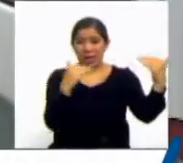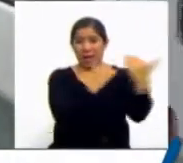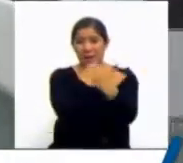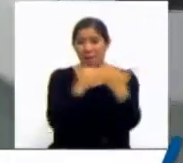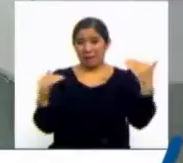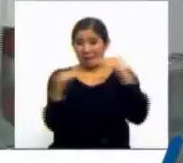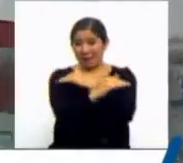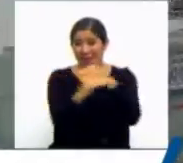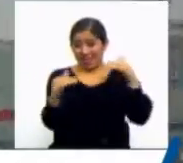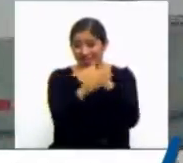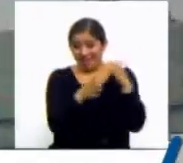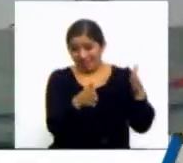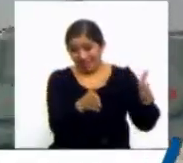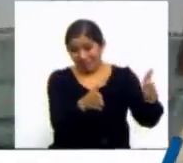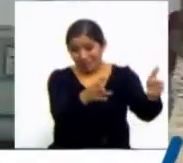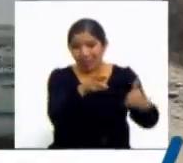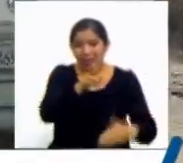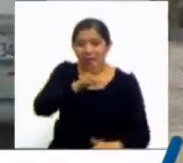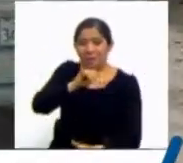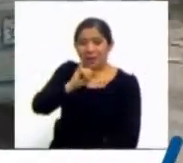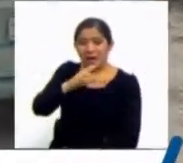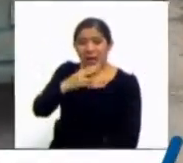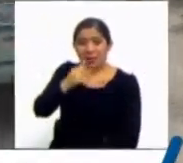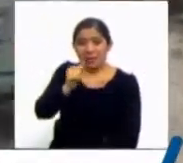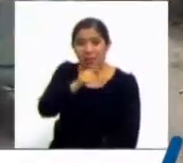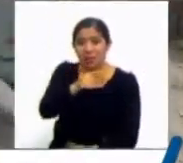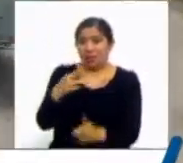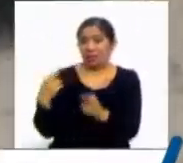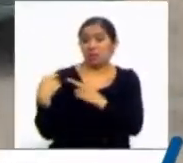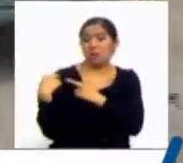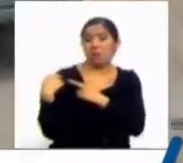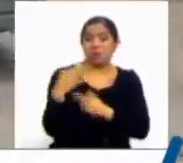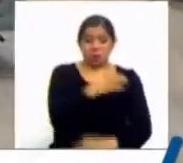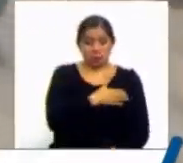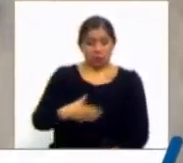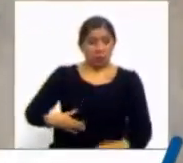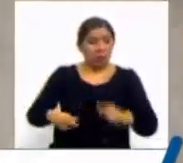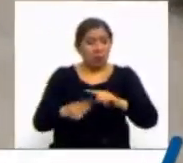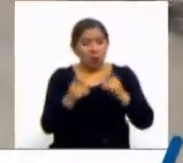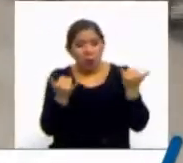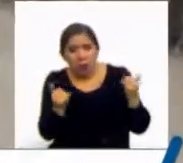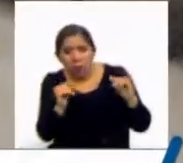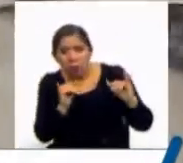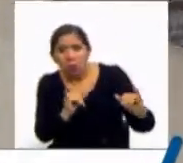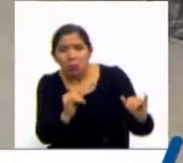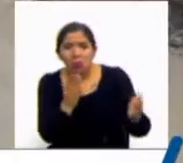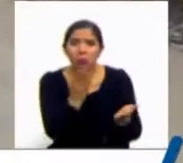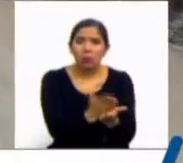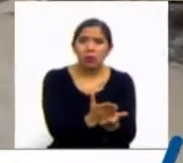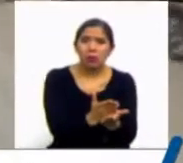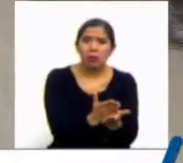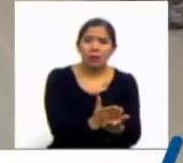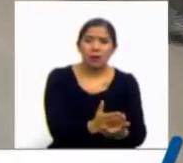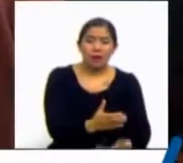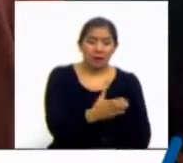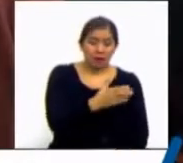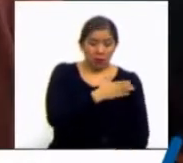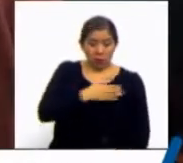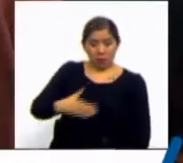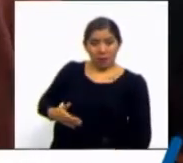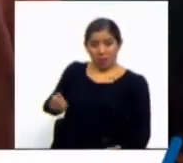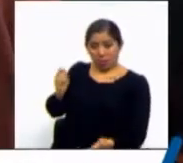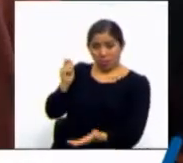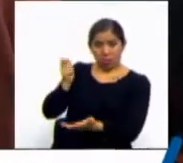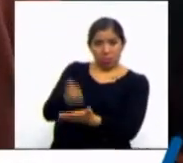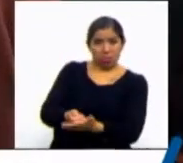correspondiente a la gobernación que al momento se encuentra paralizada, señaló el concejal Angulo. La gobernación casi nada ha invertido en la ciudad de El